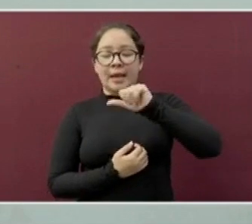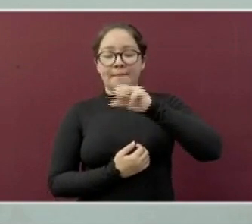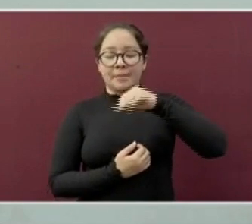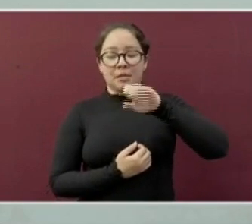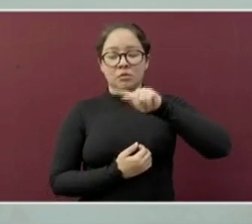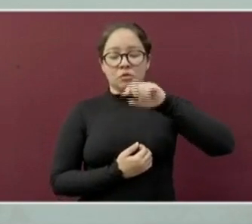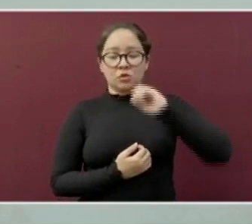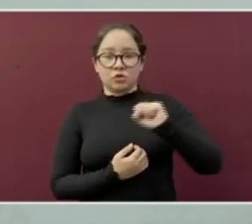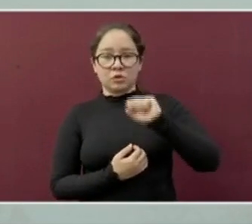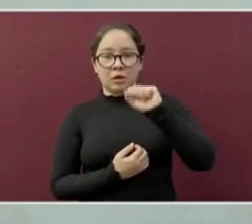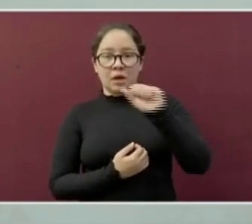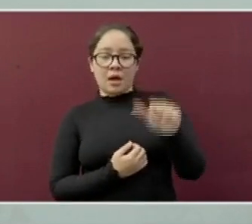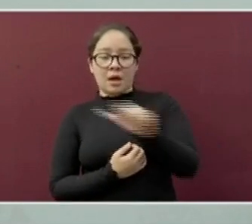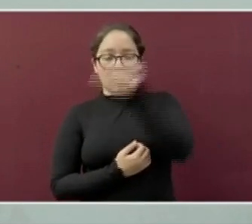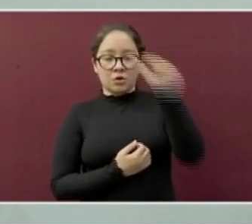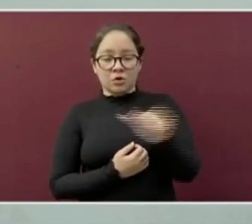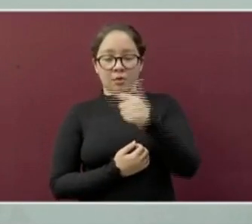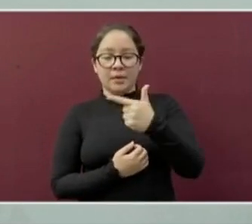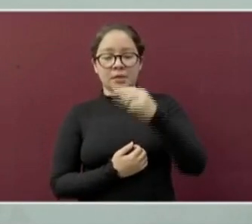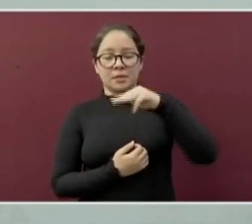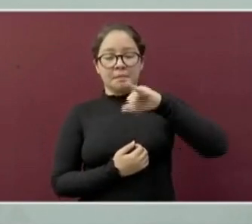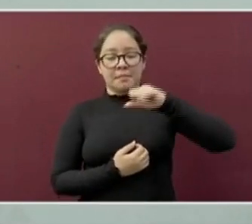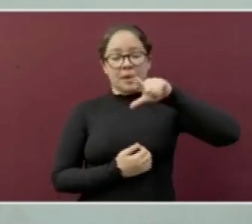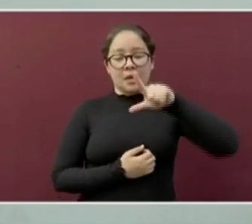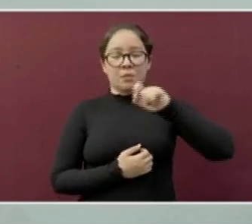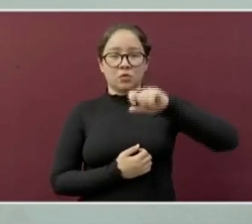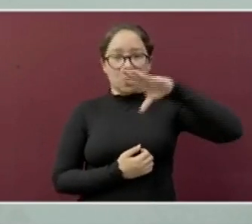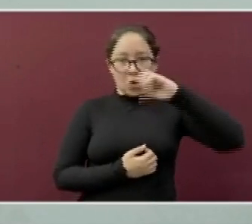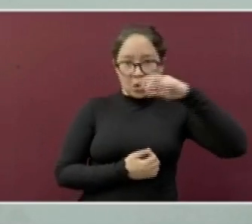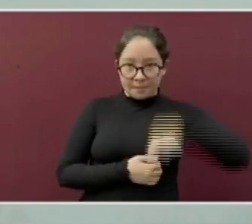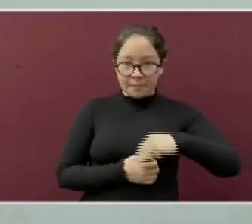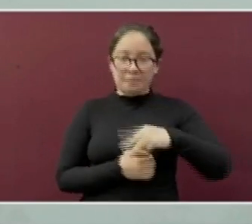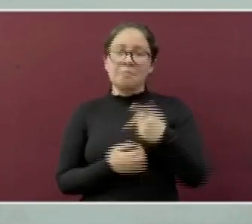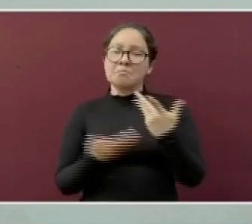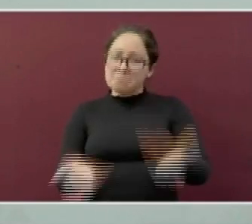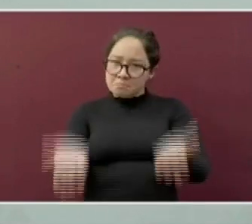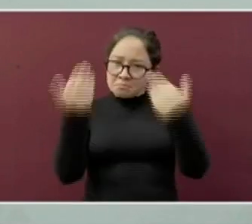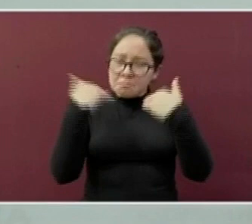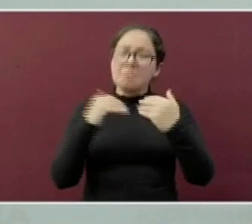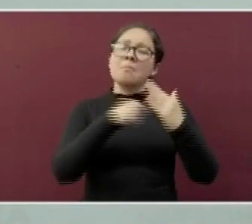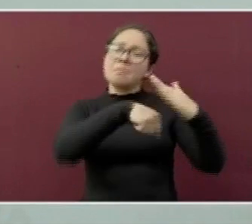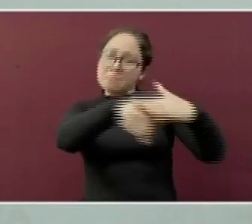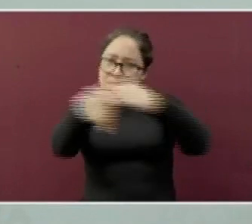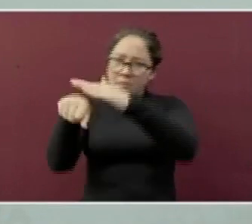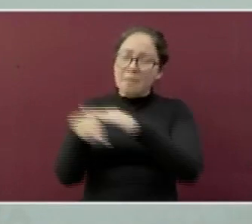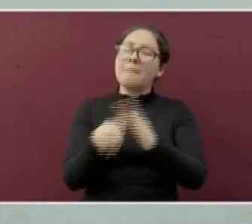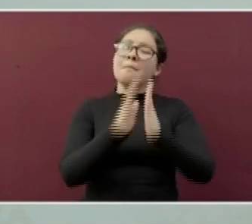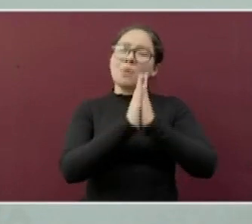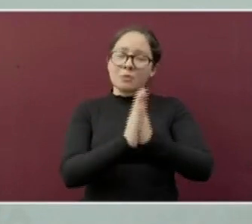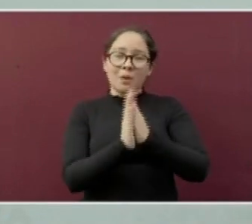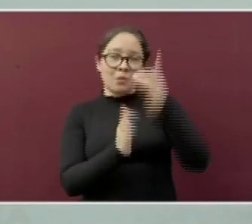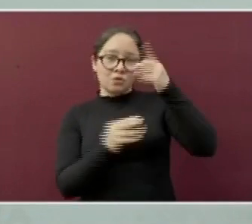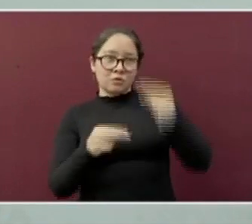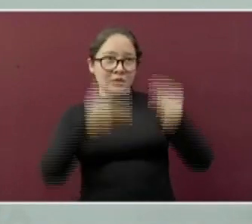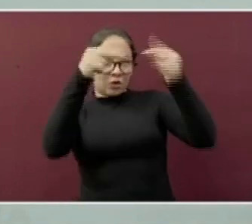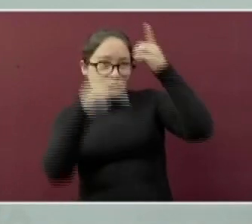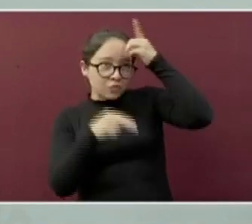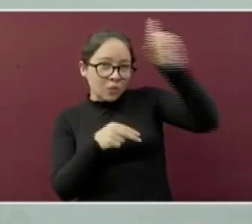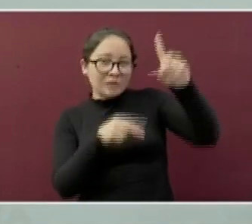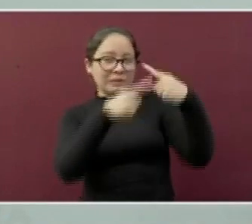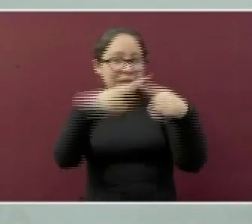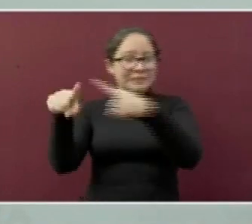.com. Hacemos un llamado a los propietarios de